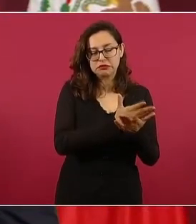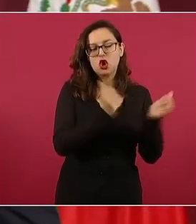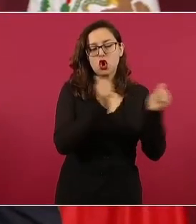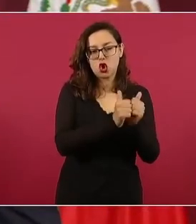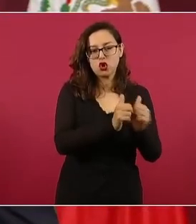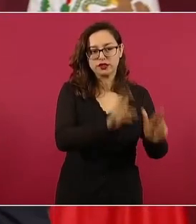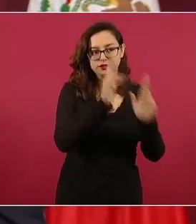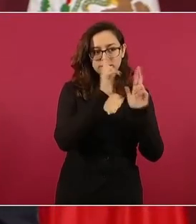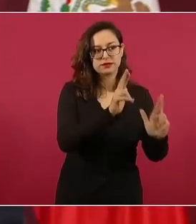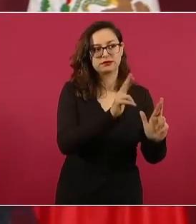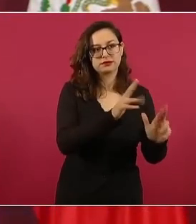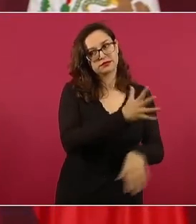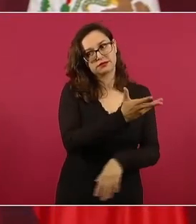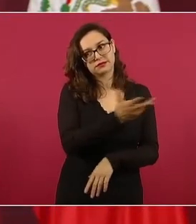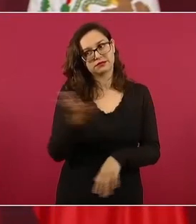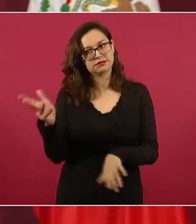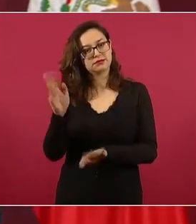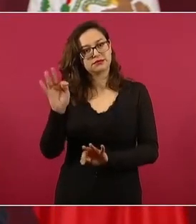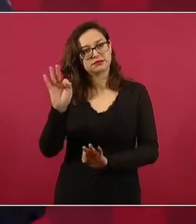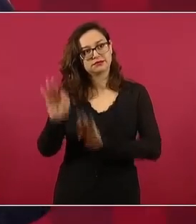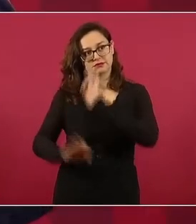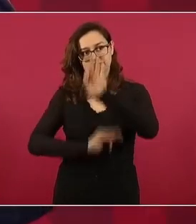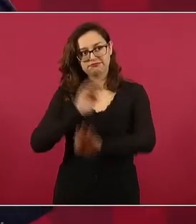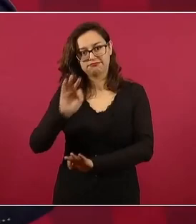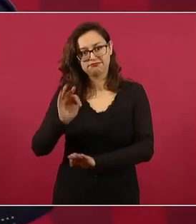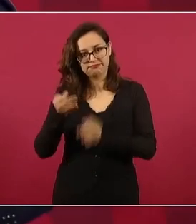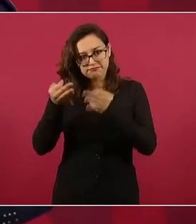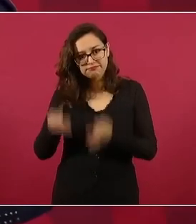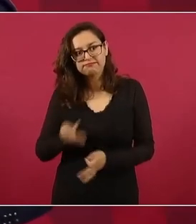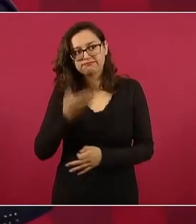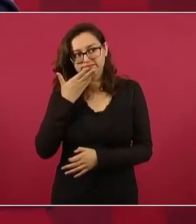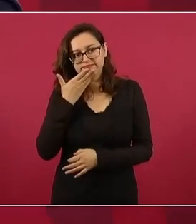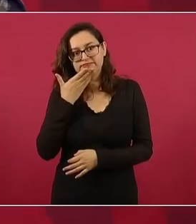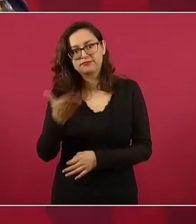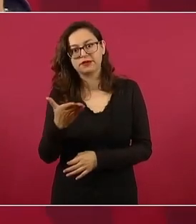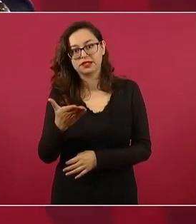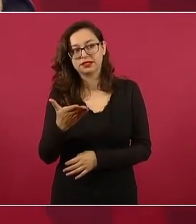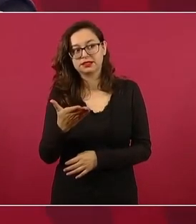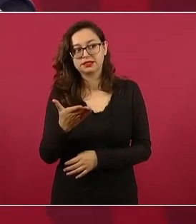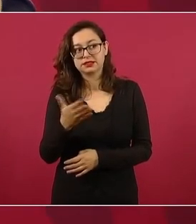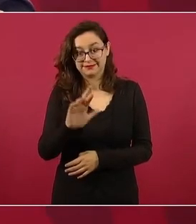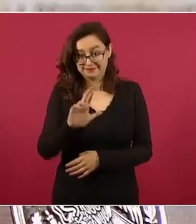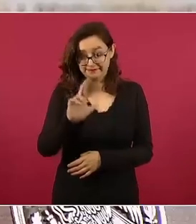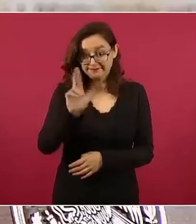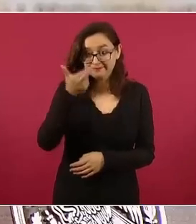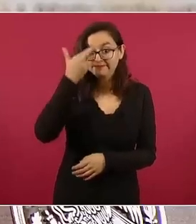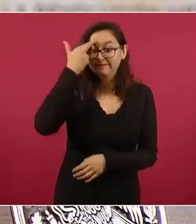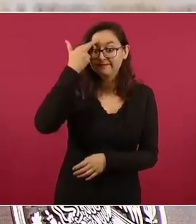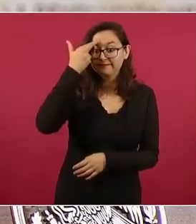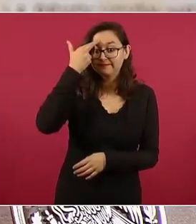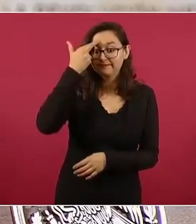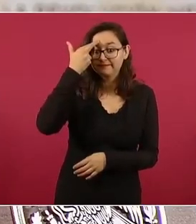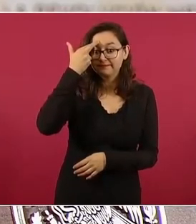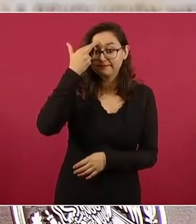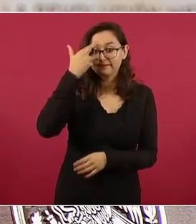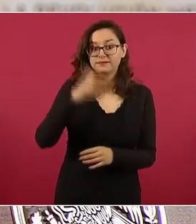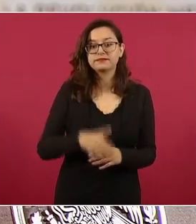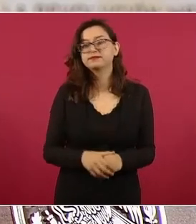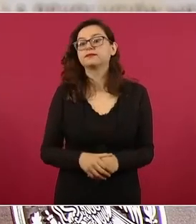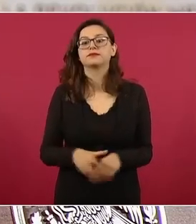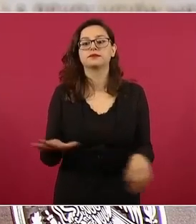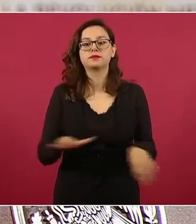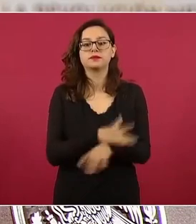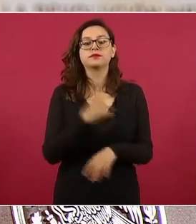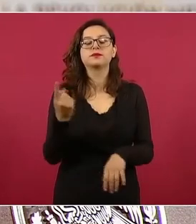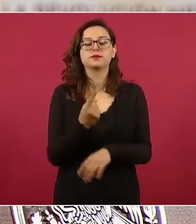no maltraten a nuestros migrantes. Les recordé porque ese dato se